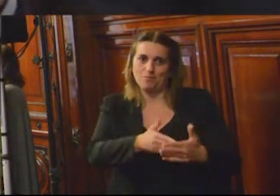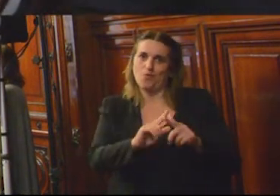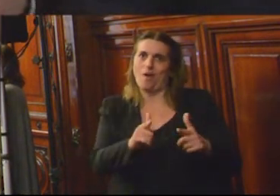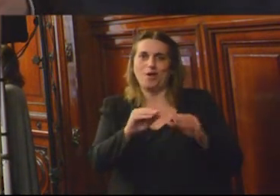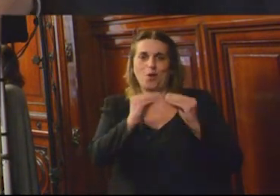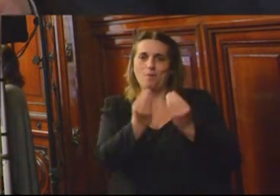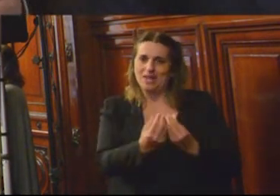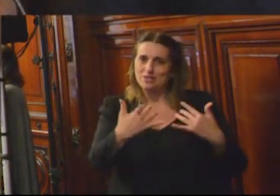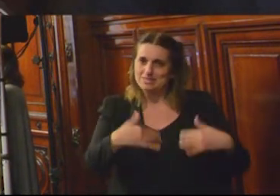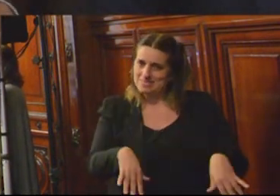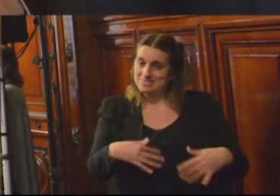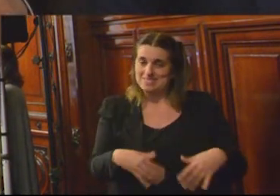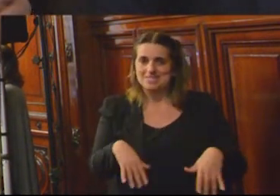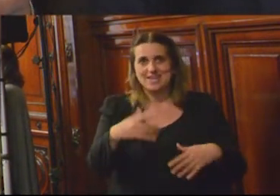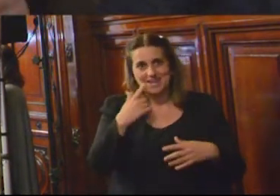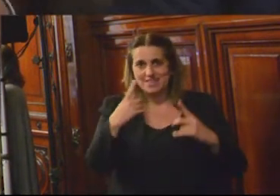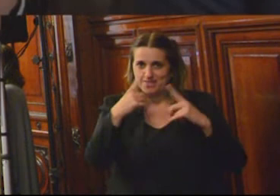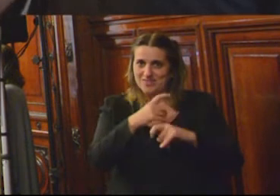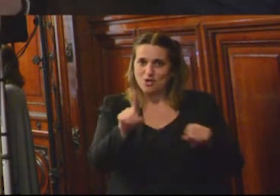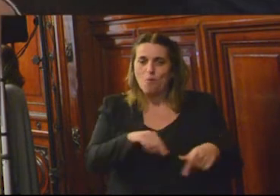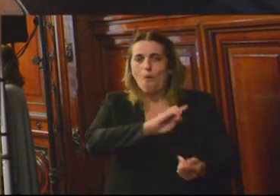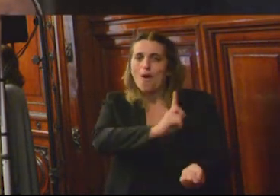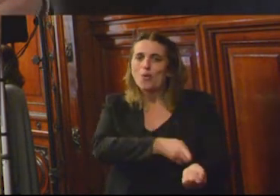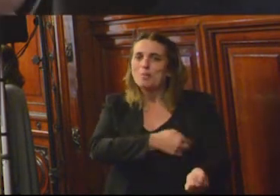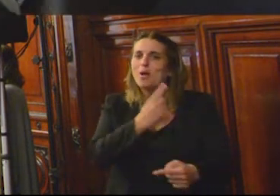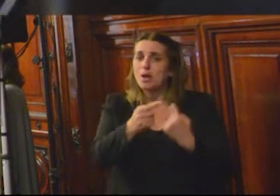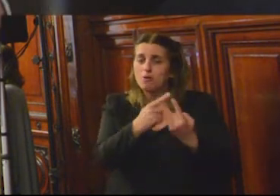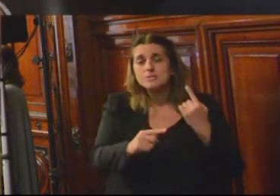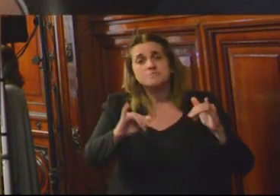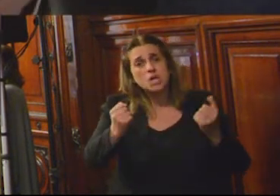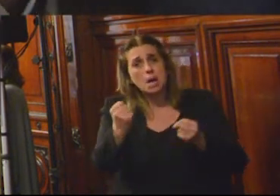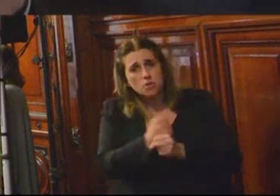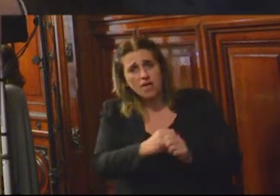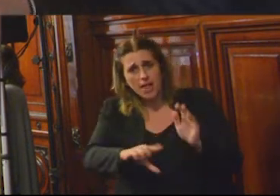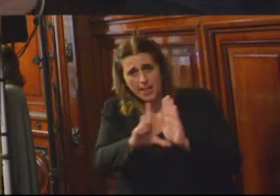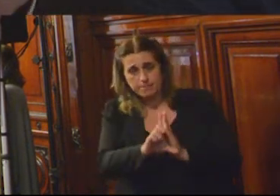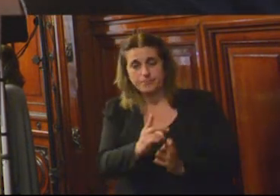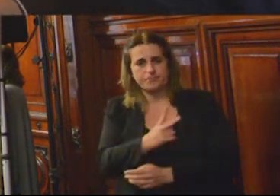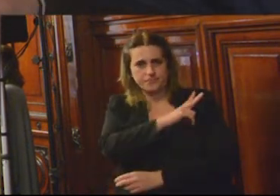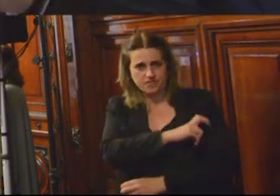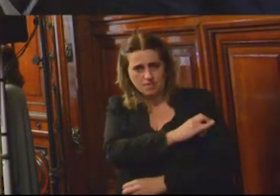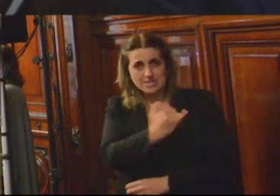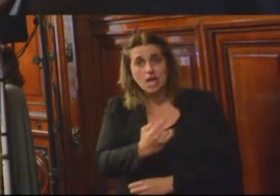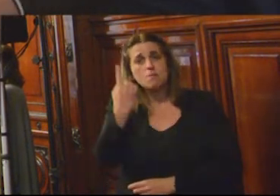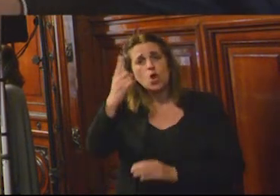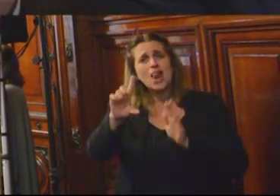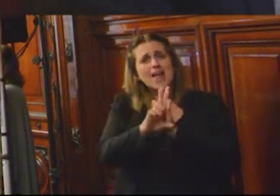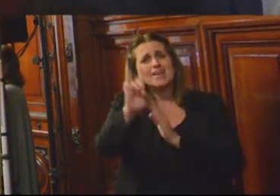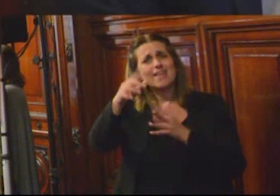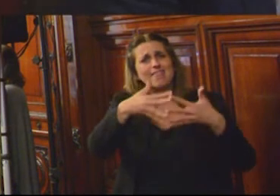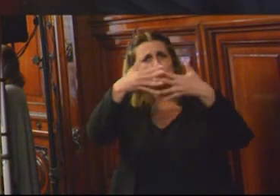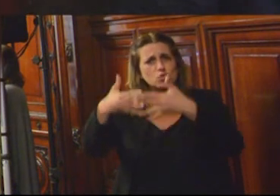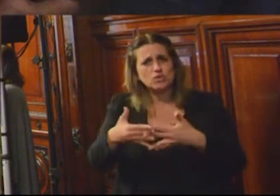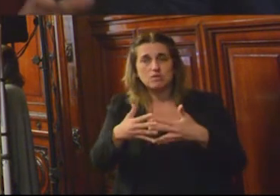nos cuesta como instrumentarlo, ¿sí? Entonces se instrumentaron las farmacias, hay una ley en Estados Unidos que se